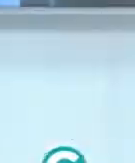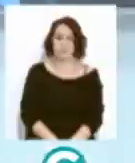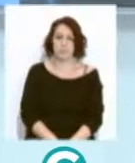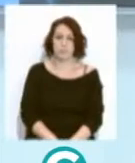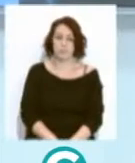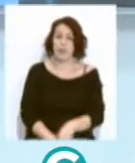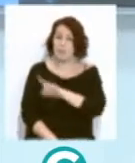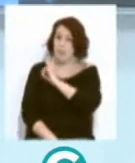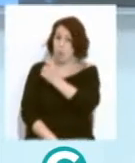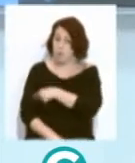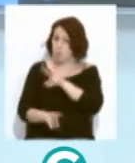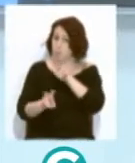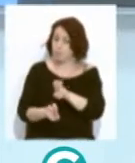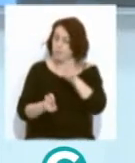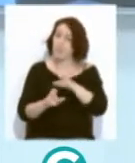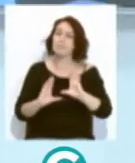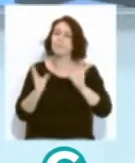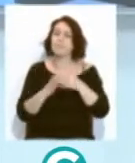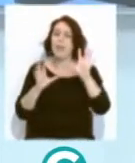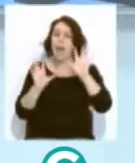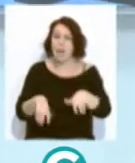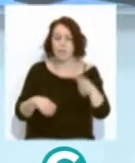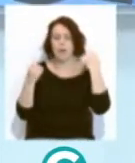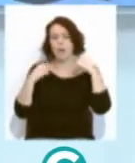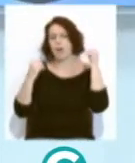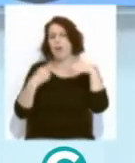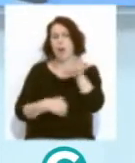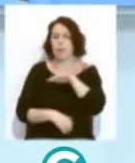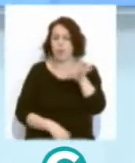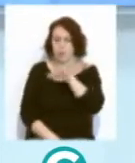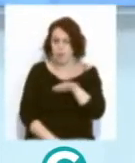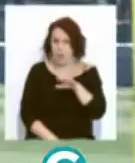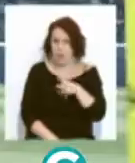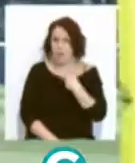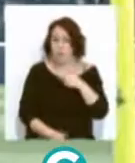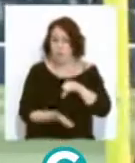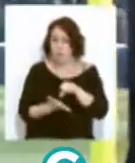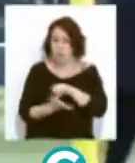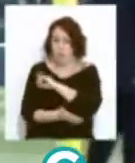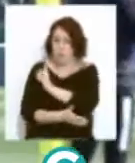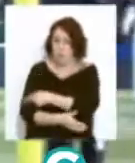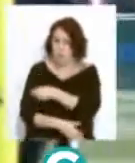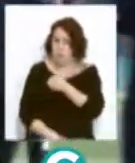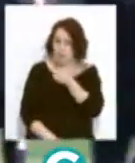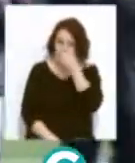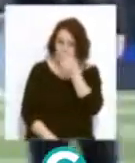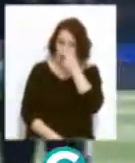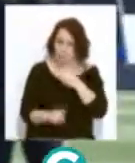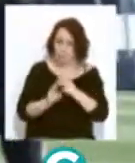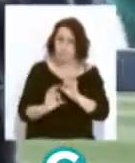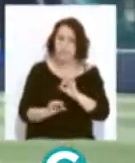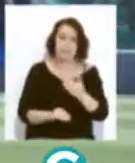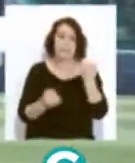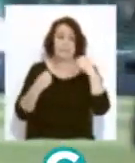Y en deportes, la plantilla cadista se ha ejercitado en las instalaciones de la ciudad deportiva del Rosal. Últimos